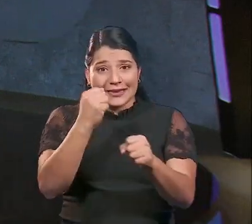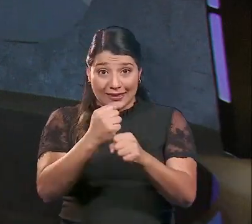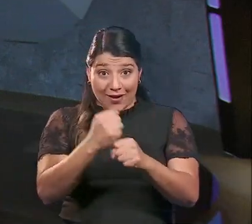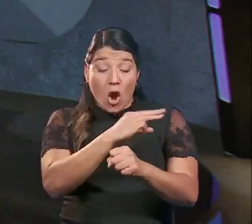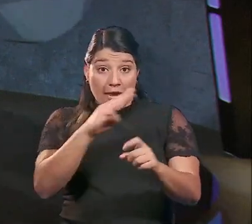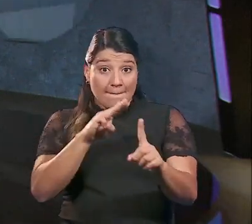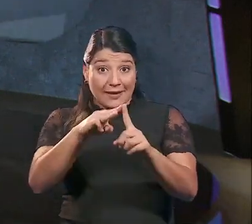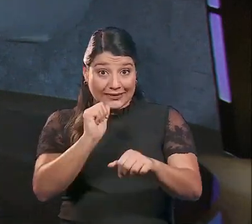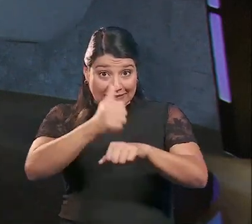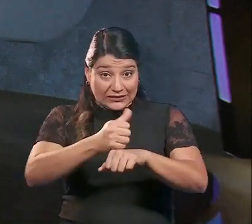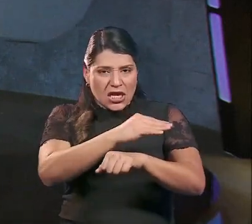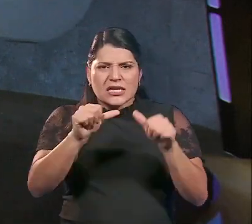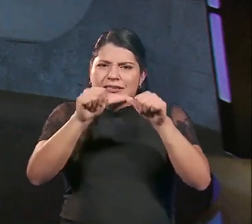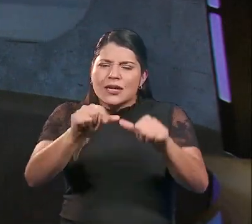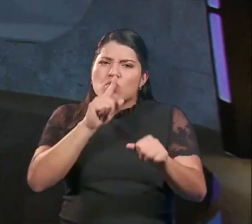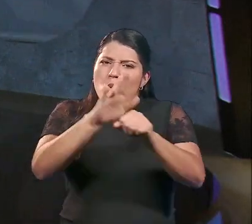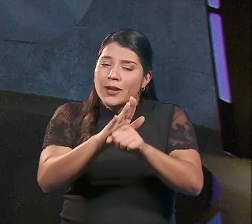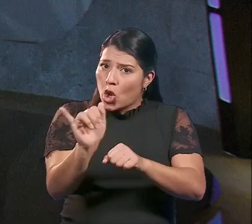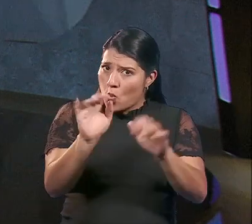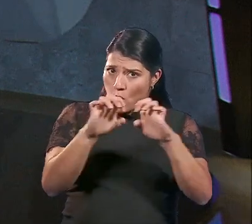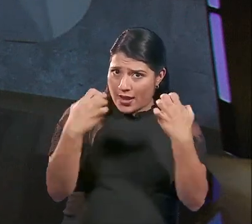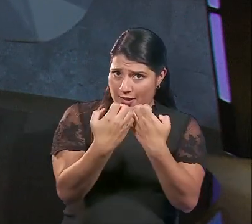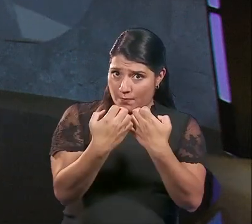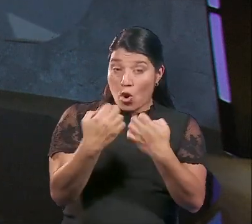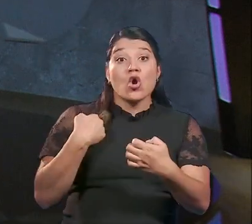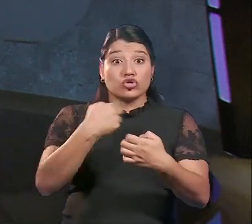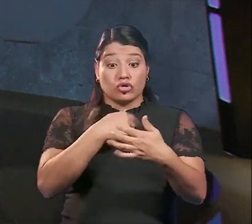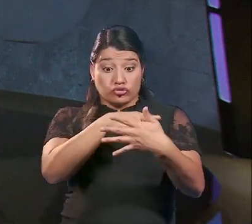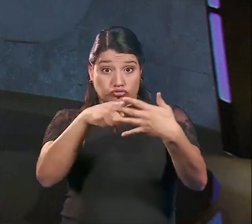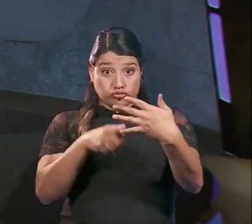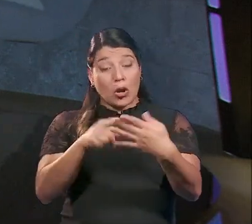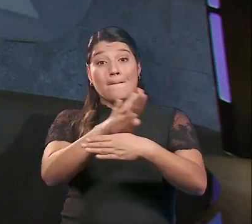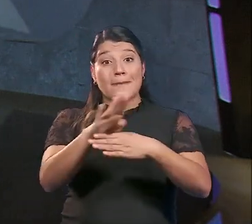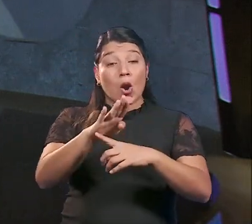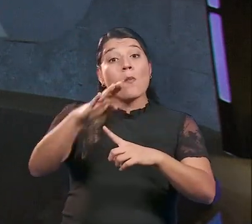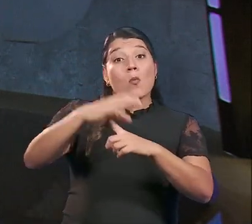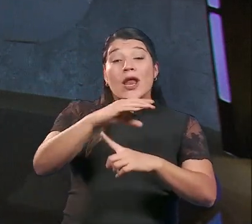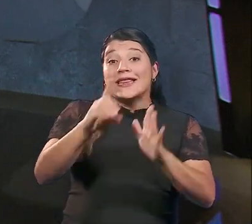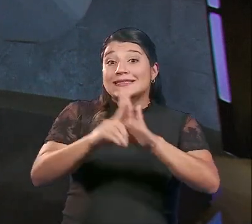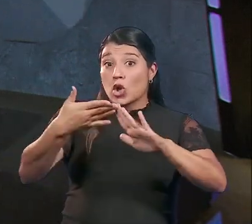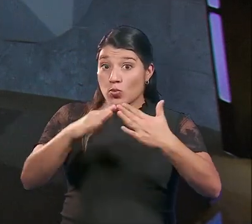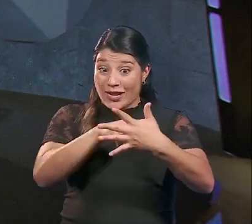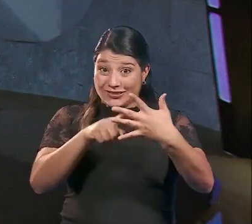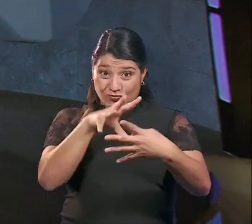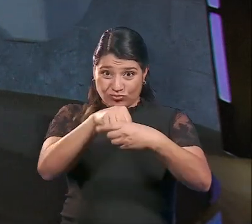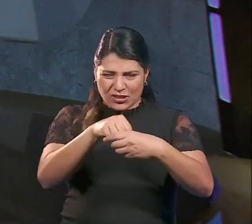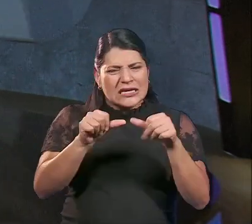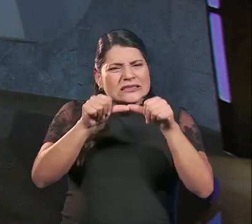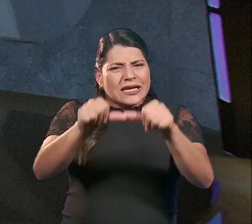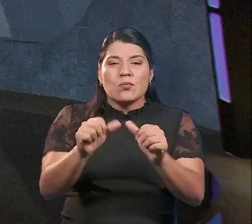misión que nos hemos trazado y que seguiremos cumpliendo como equipo. De parte del conglomerado financiero del Banco Popular y Desarrollo Comunal